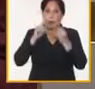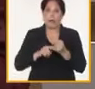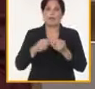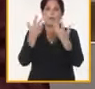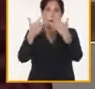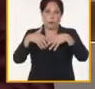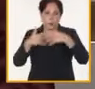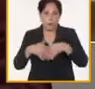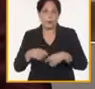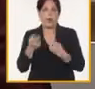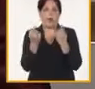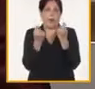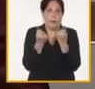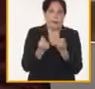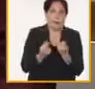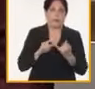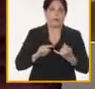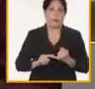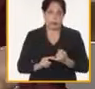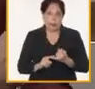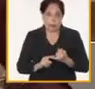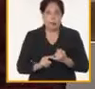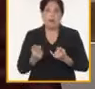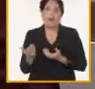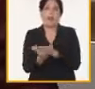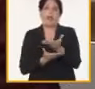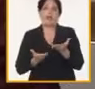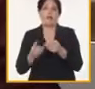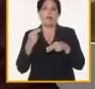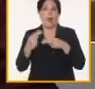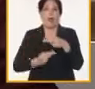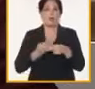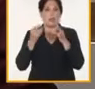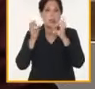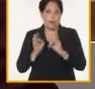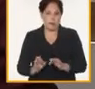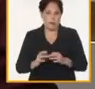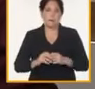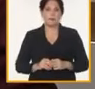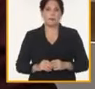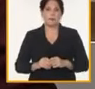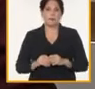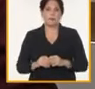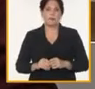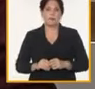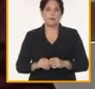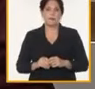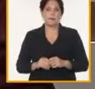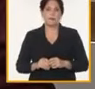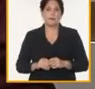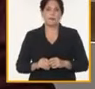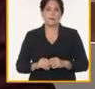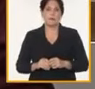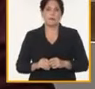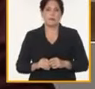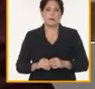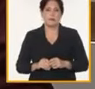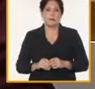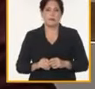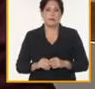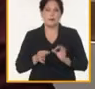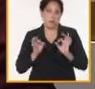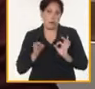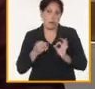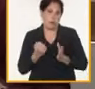productivo de lo económico de la gestión que hay que hacer de esa forma socialista de